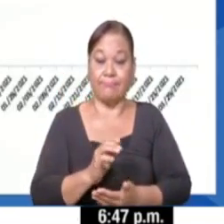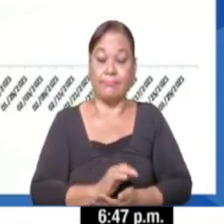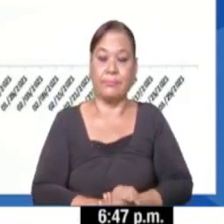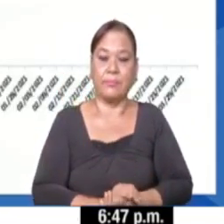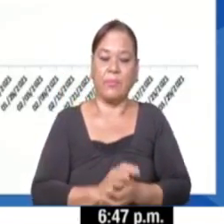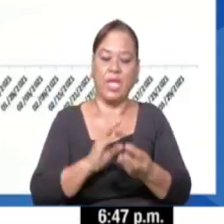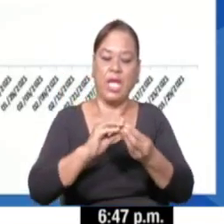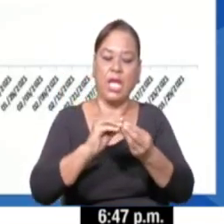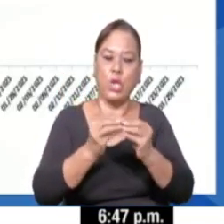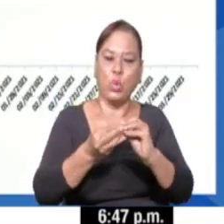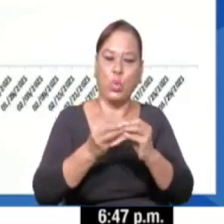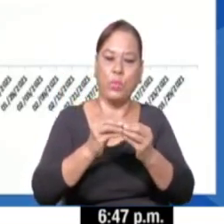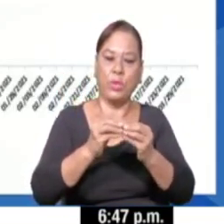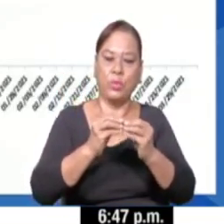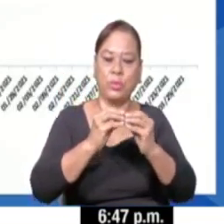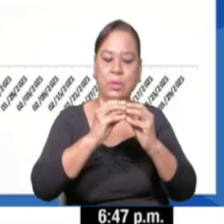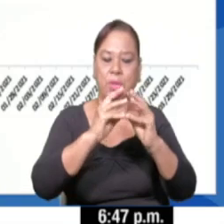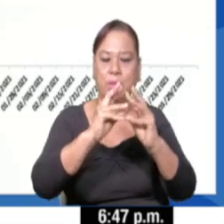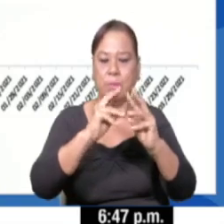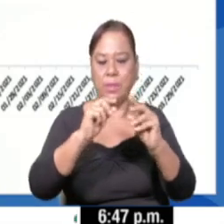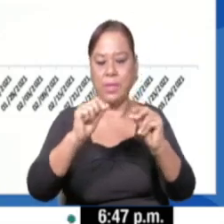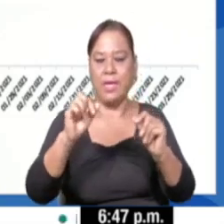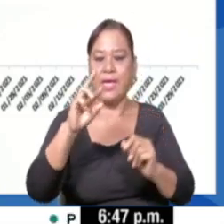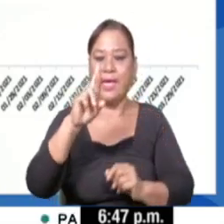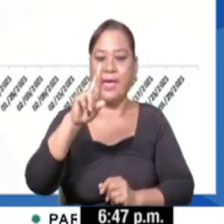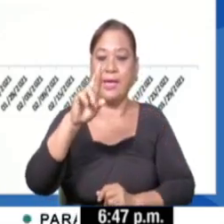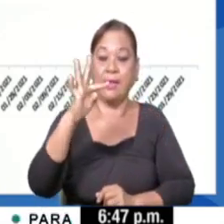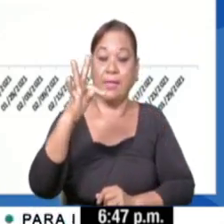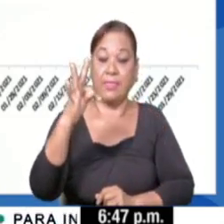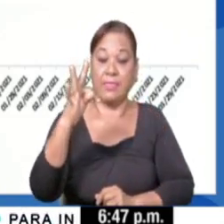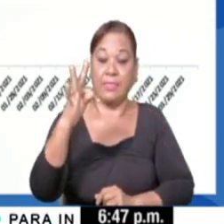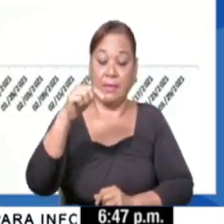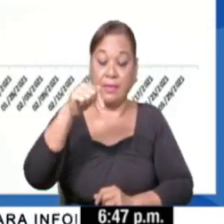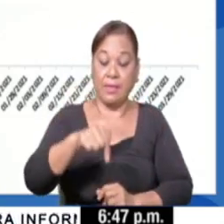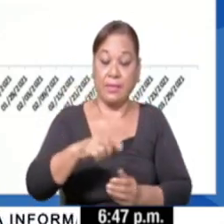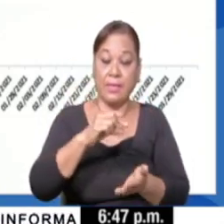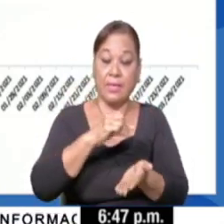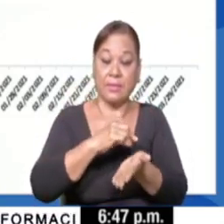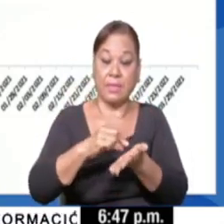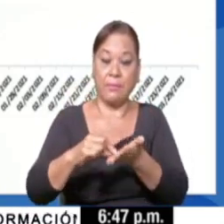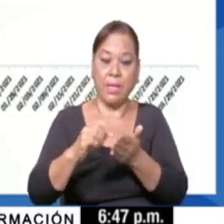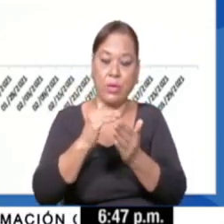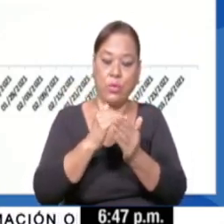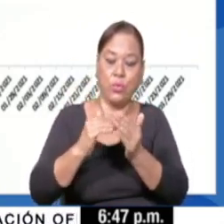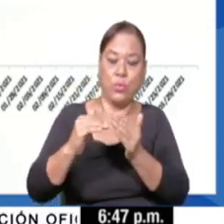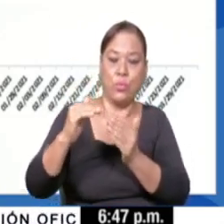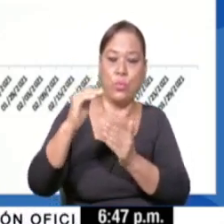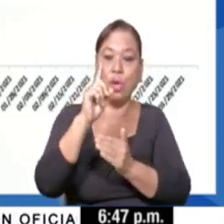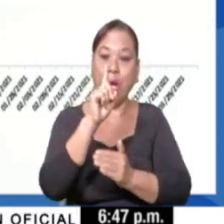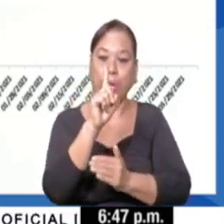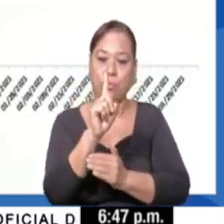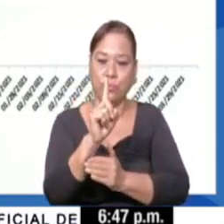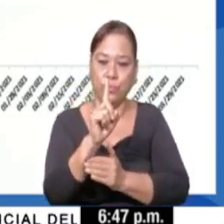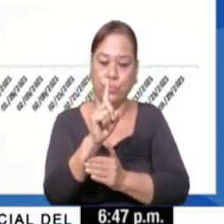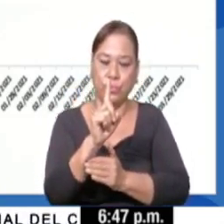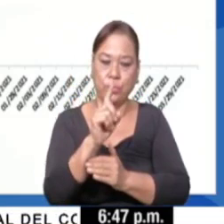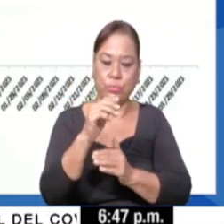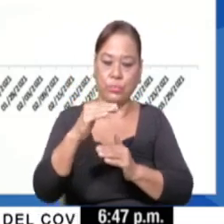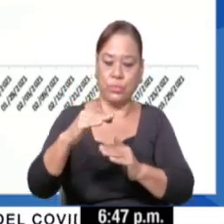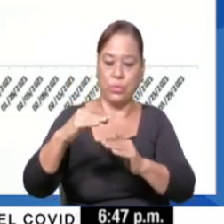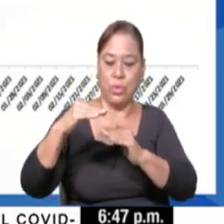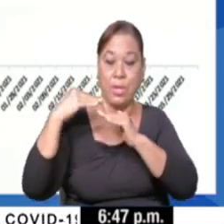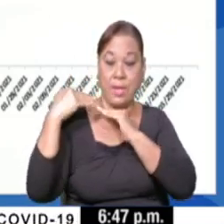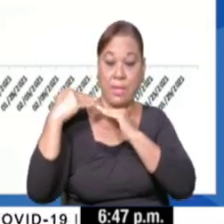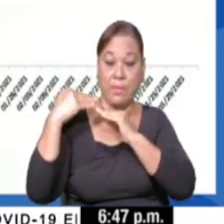El número de reproducción efectivo o RT para esta semana con un ligero aumento a 1, que es nuestro límite